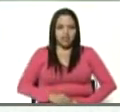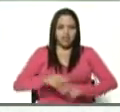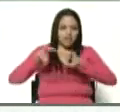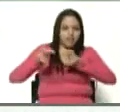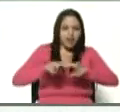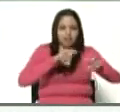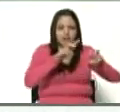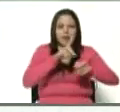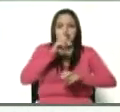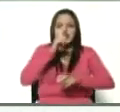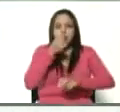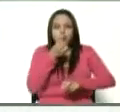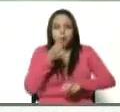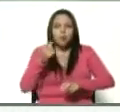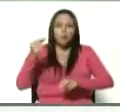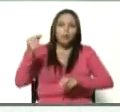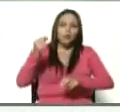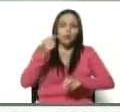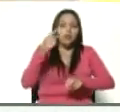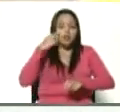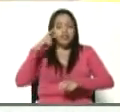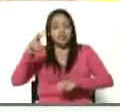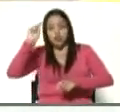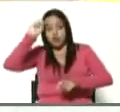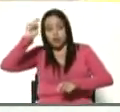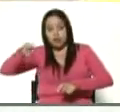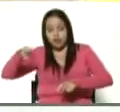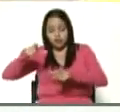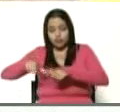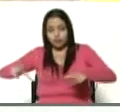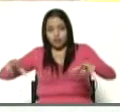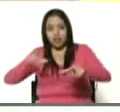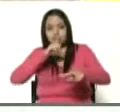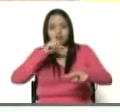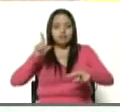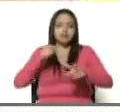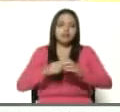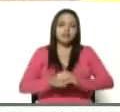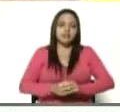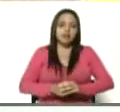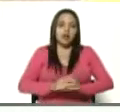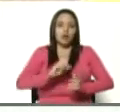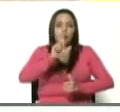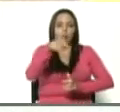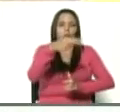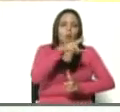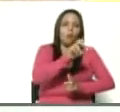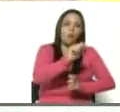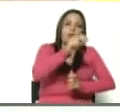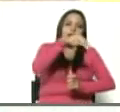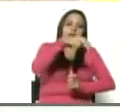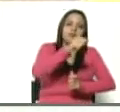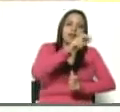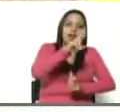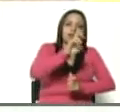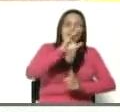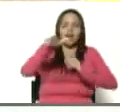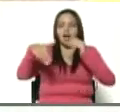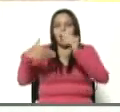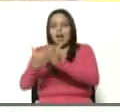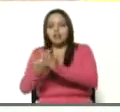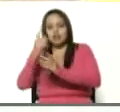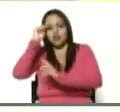lo han visto por el sombrero, el silbón, de Guanare al sombrero, llega el